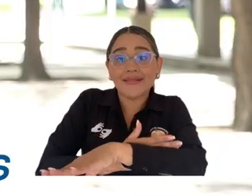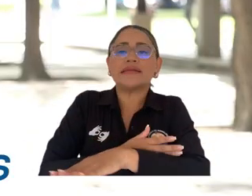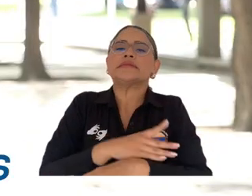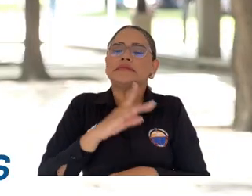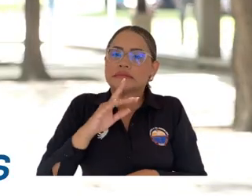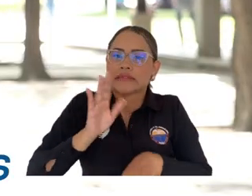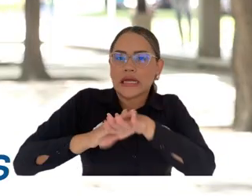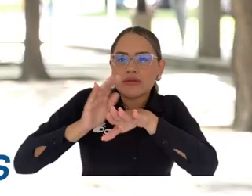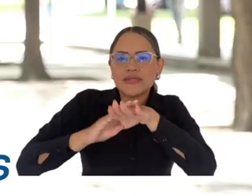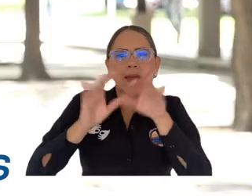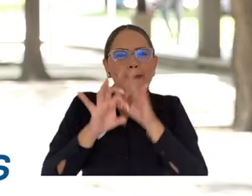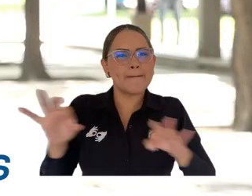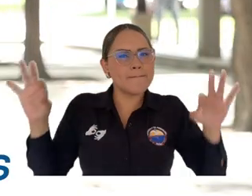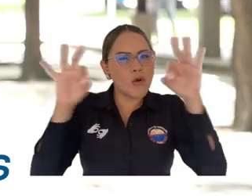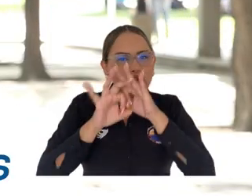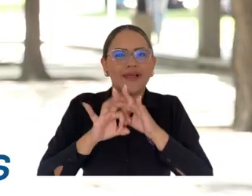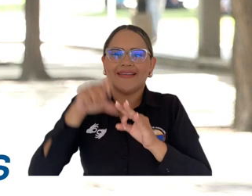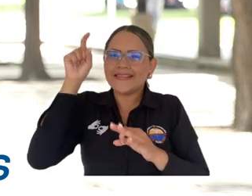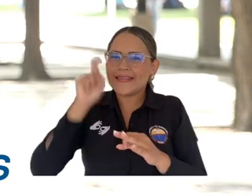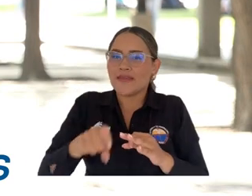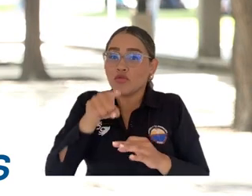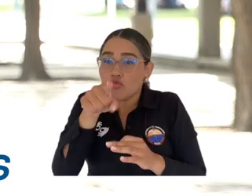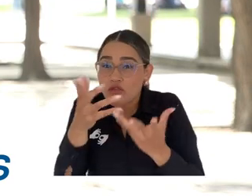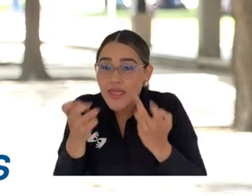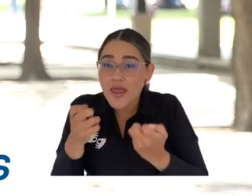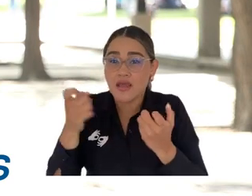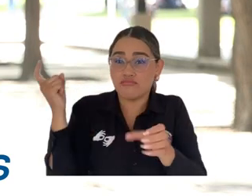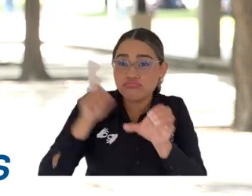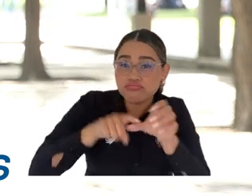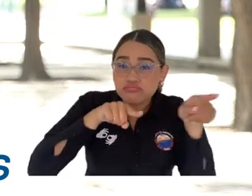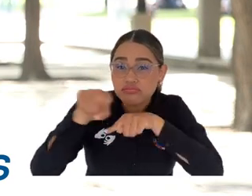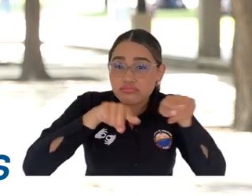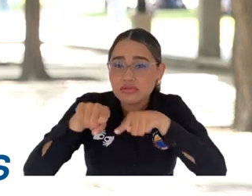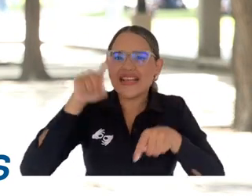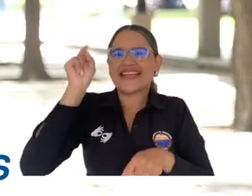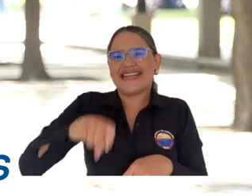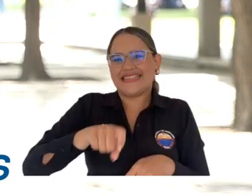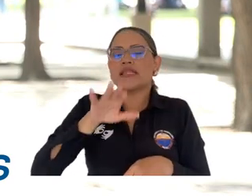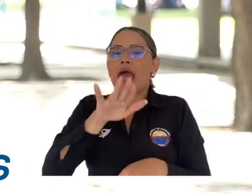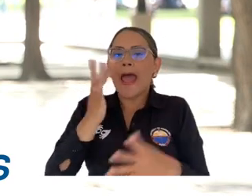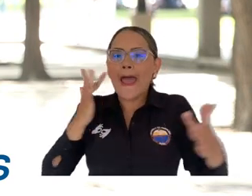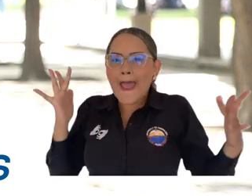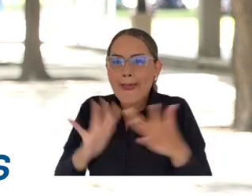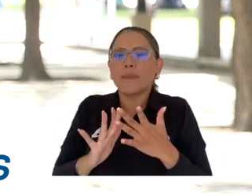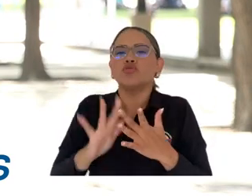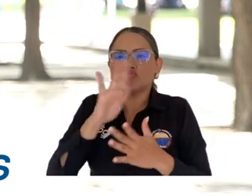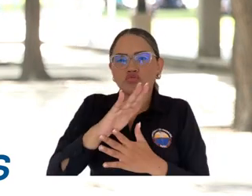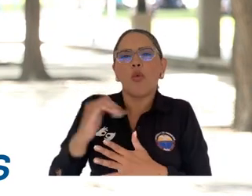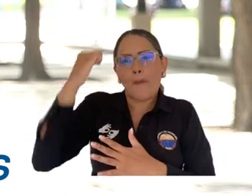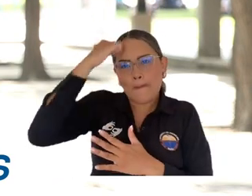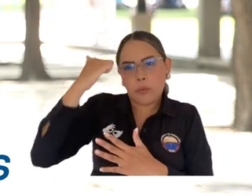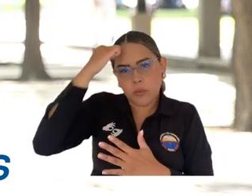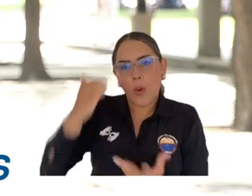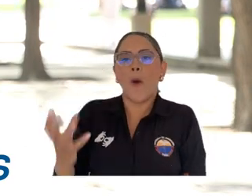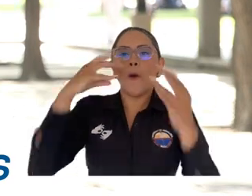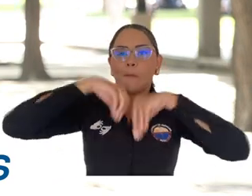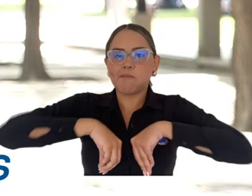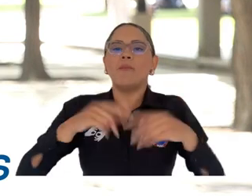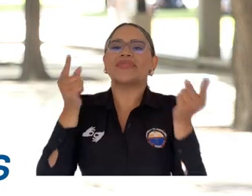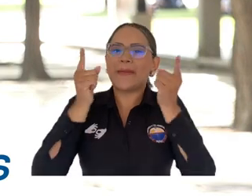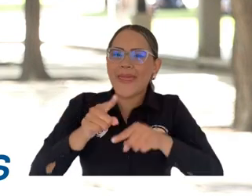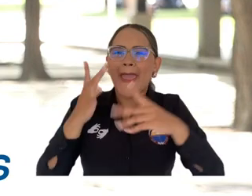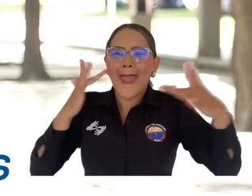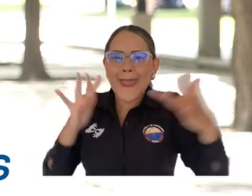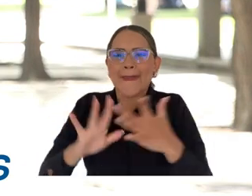ámbitos a los profesores, a los aspirantes, a docentes de planta, no solamente la parte pedagógica, sino